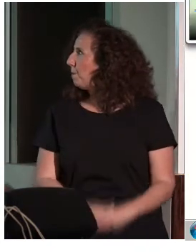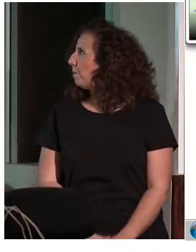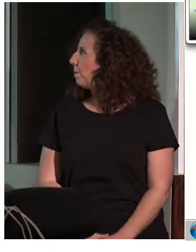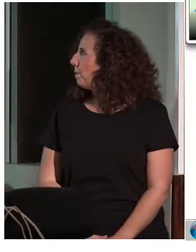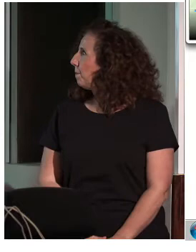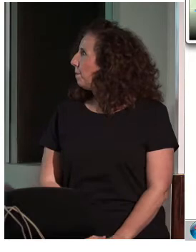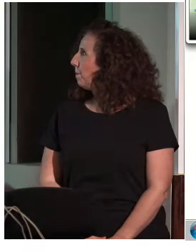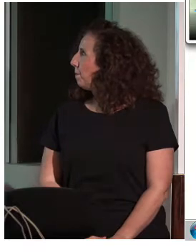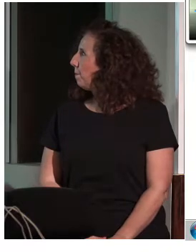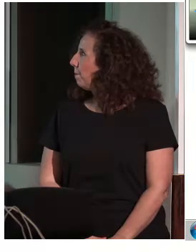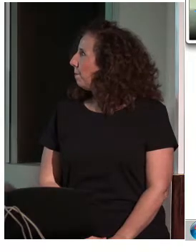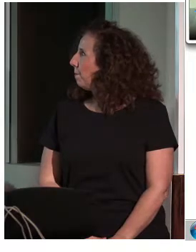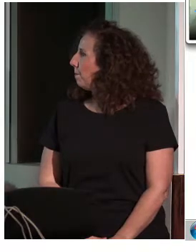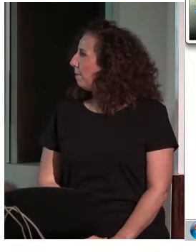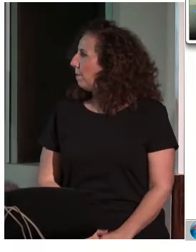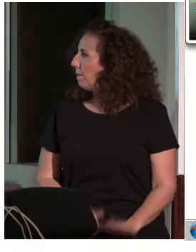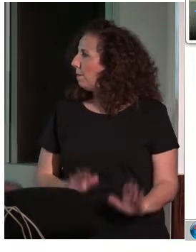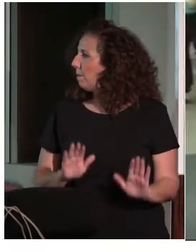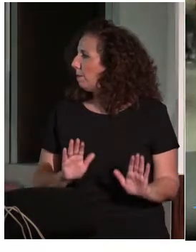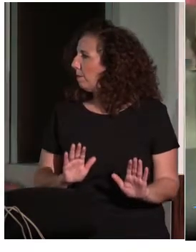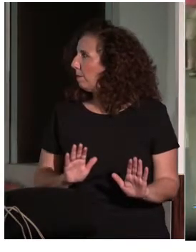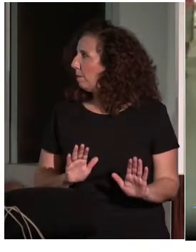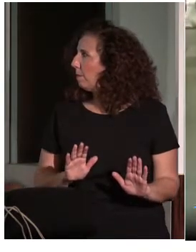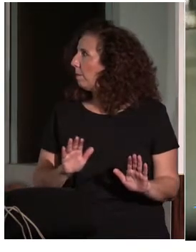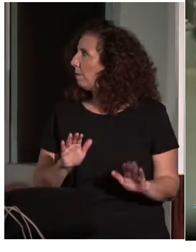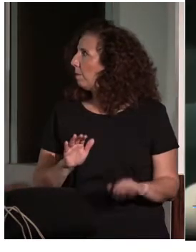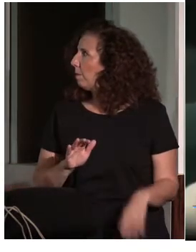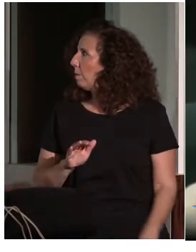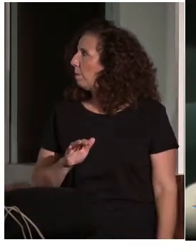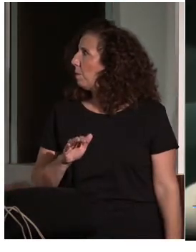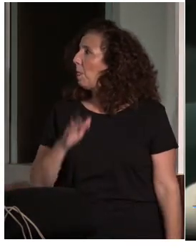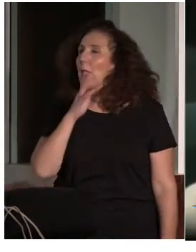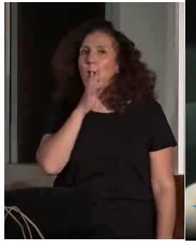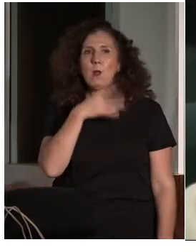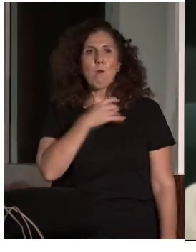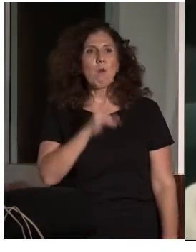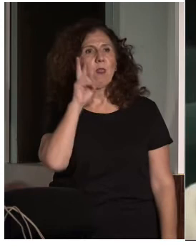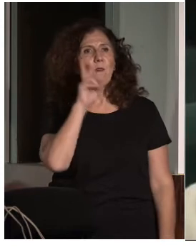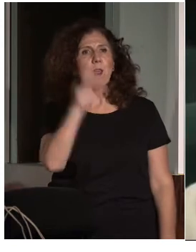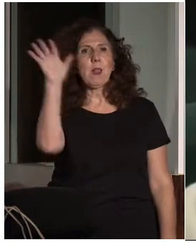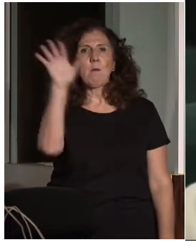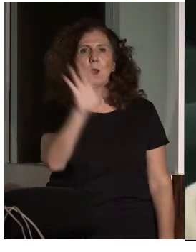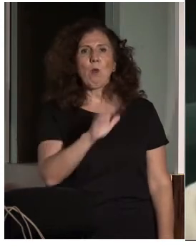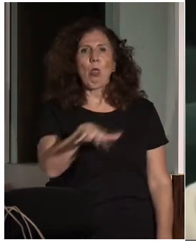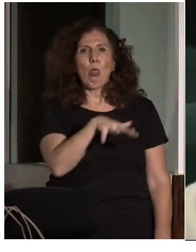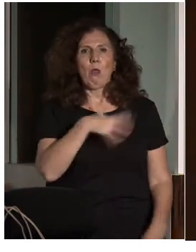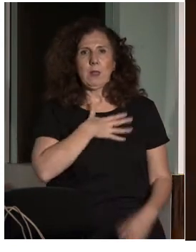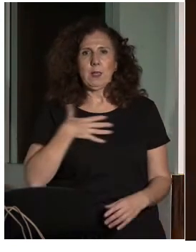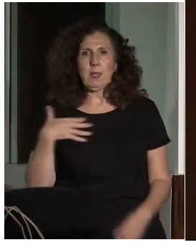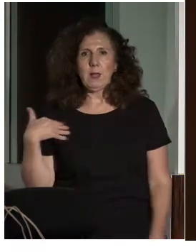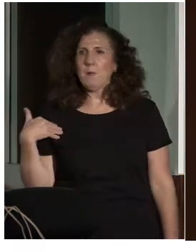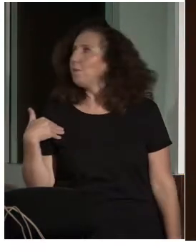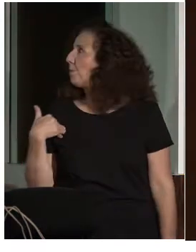Luis ya puede disfrutar de cualquier producción audiovisual y verla en el entorno que desee. Audis Mobile